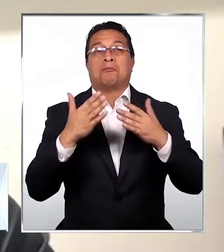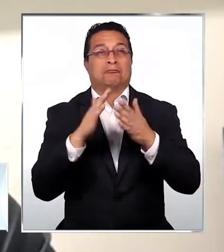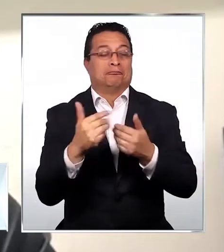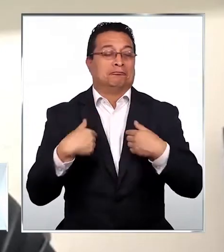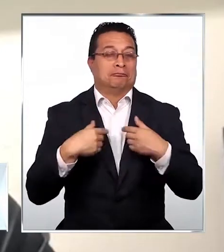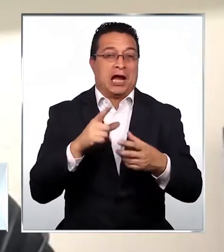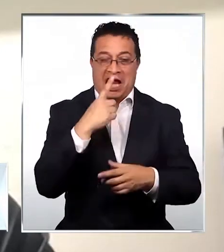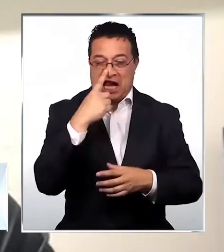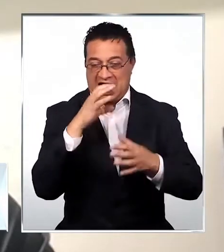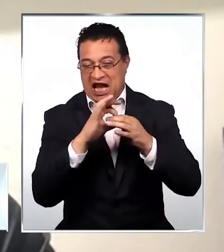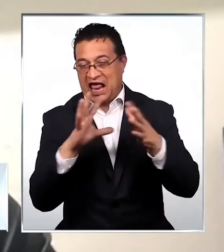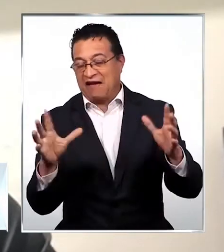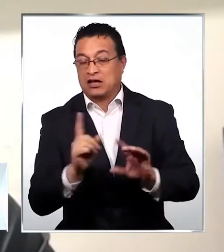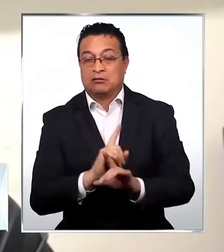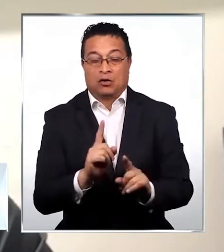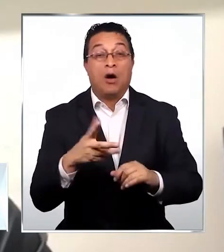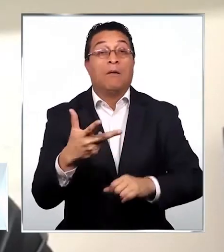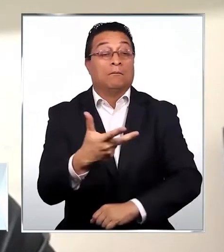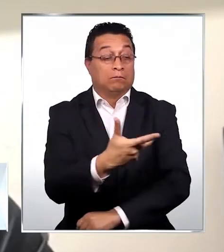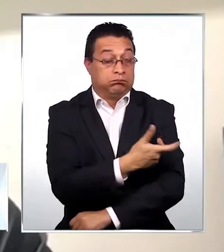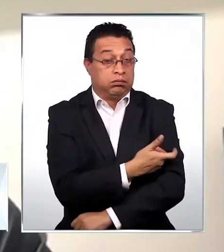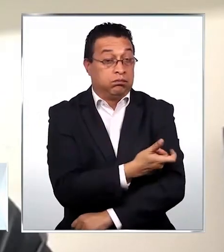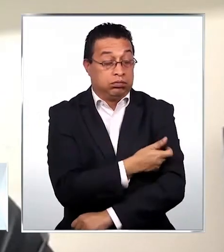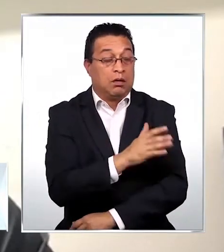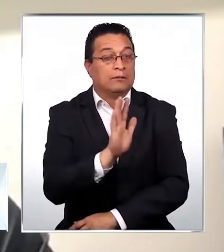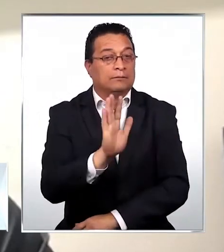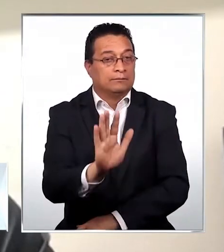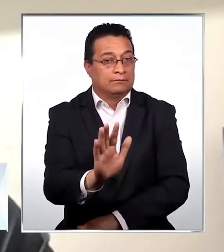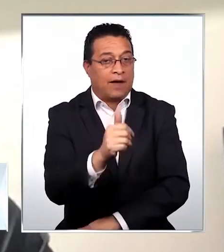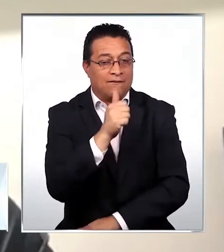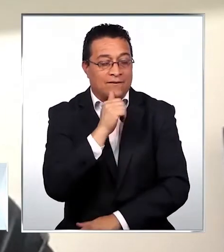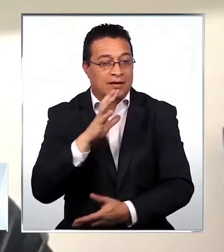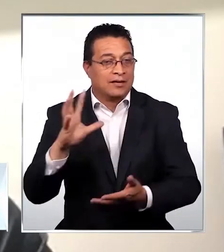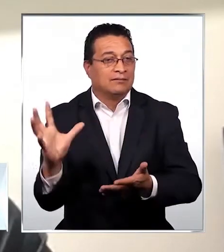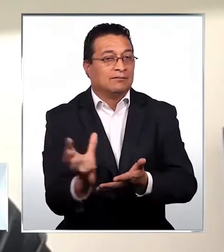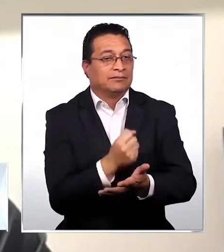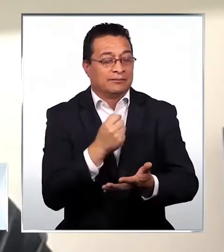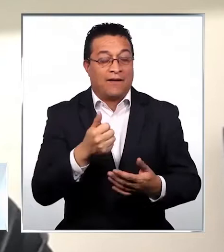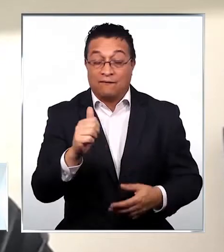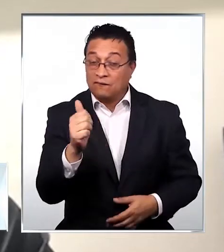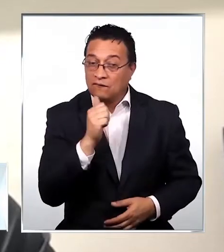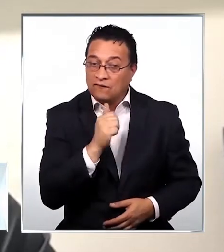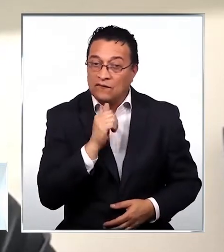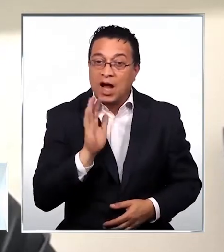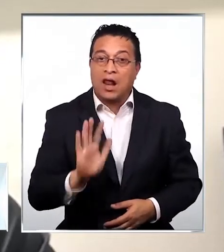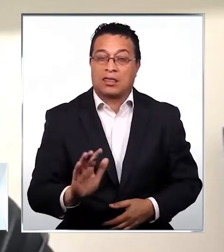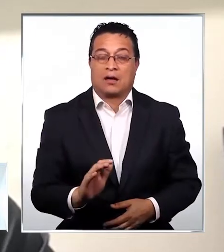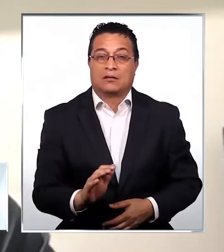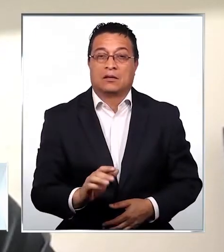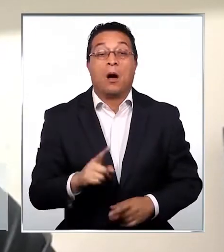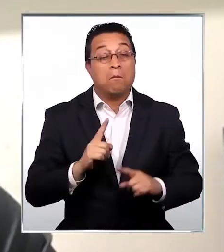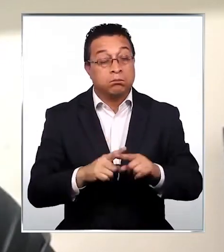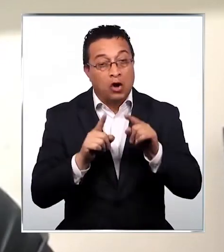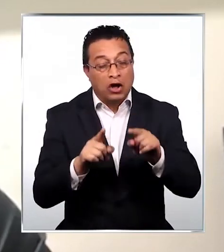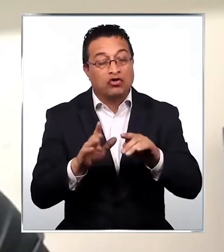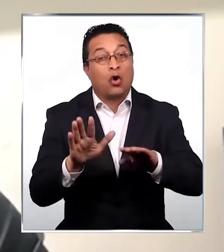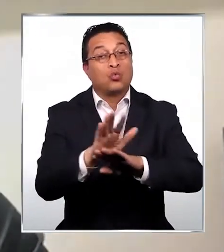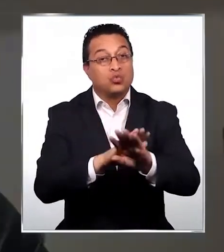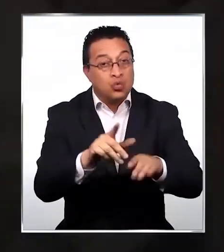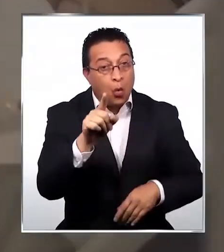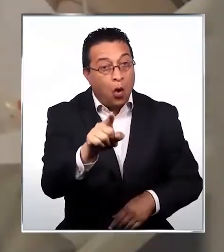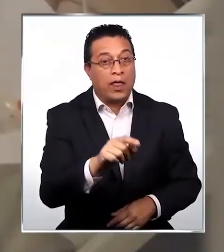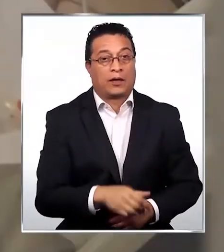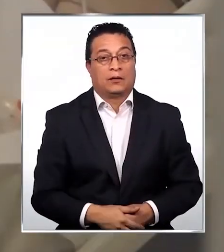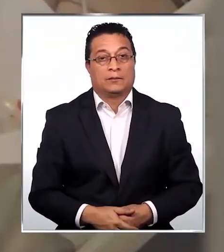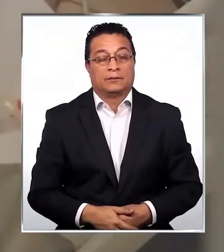tener una enfermedad grave. El efecto de vacunación todavía no se alcanza en forma importante. Por eso, cuídate.